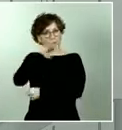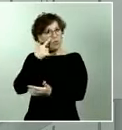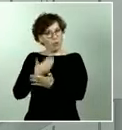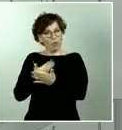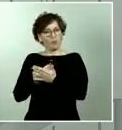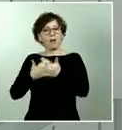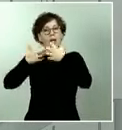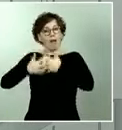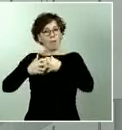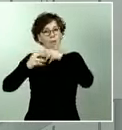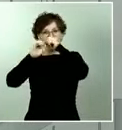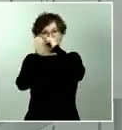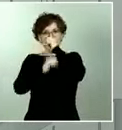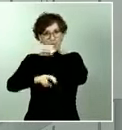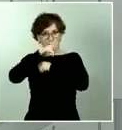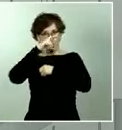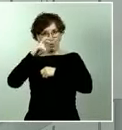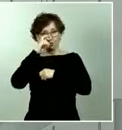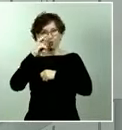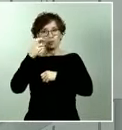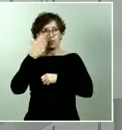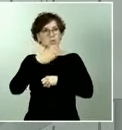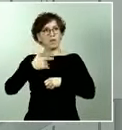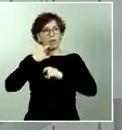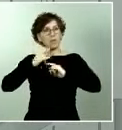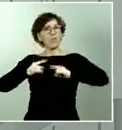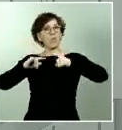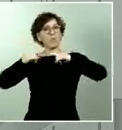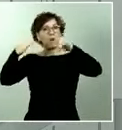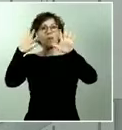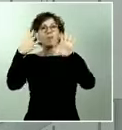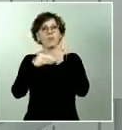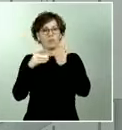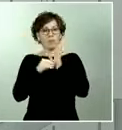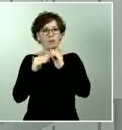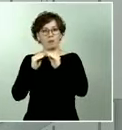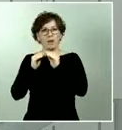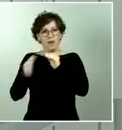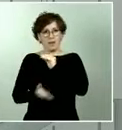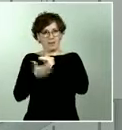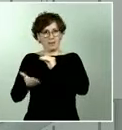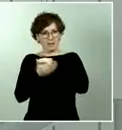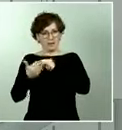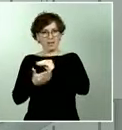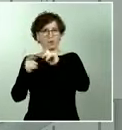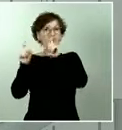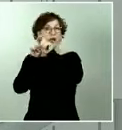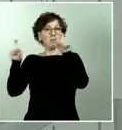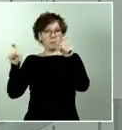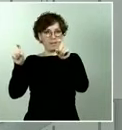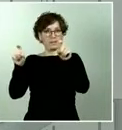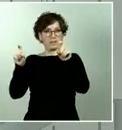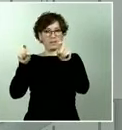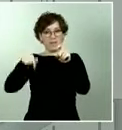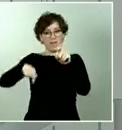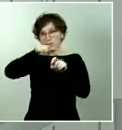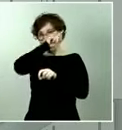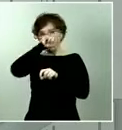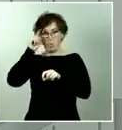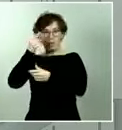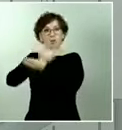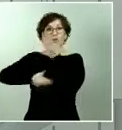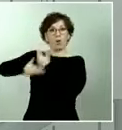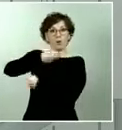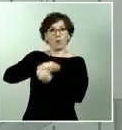invasiva se ha multiplicado por 10 la producción de Airsil una empresa situada en Madrid en colaboración con la empresa Scribano